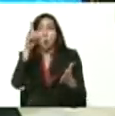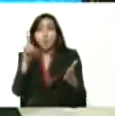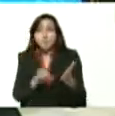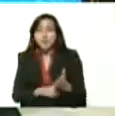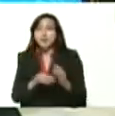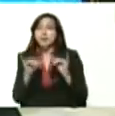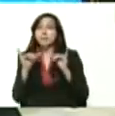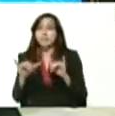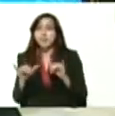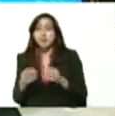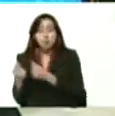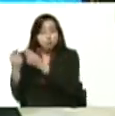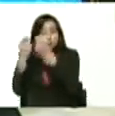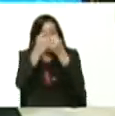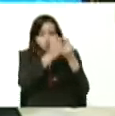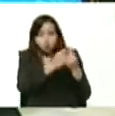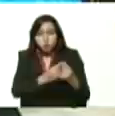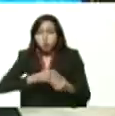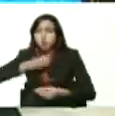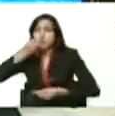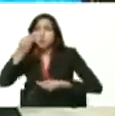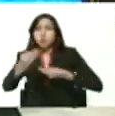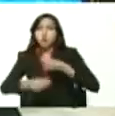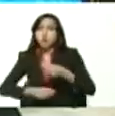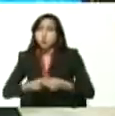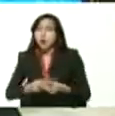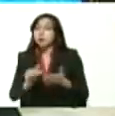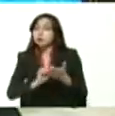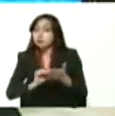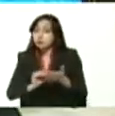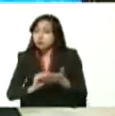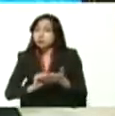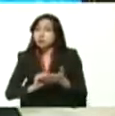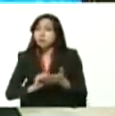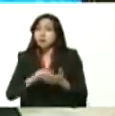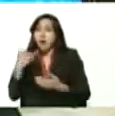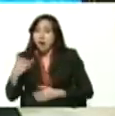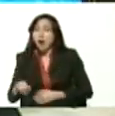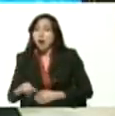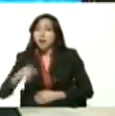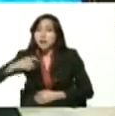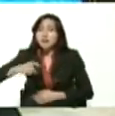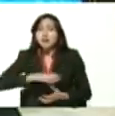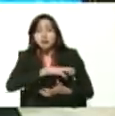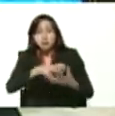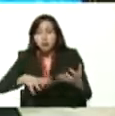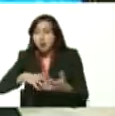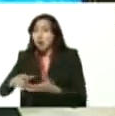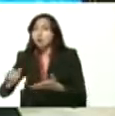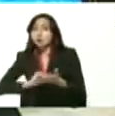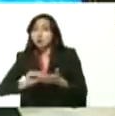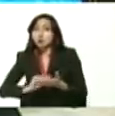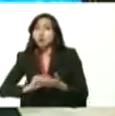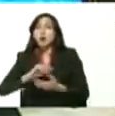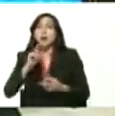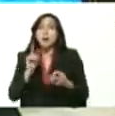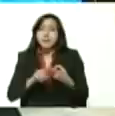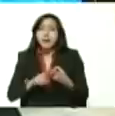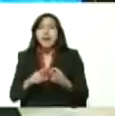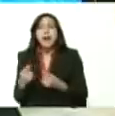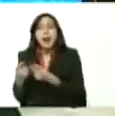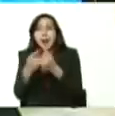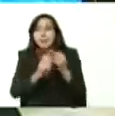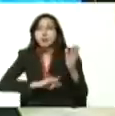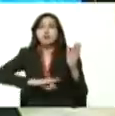productiva tenemos asuntos que resolver uno todo el tema de los precios y la